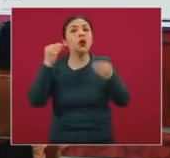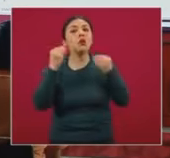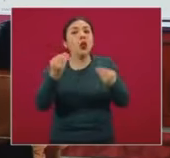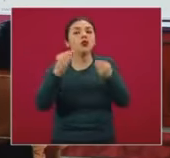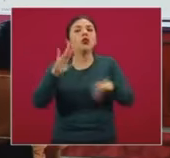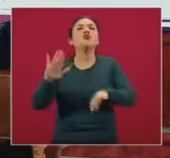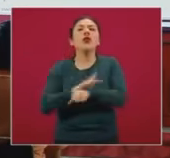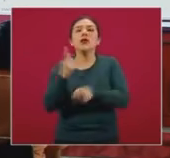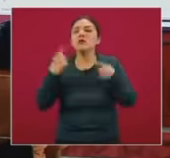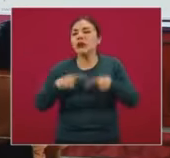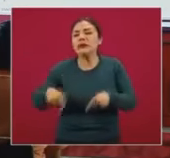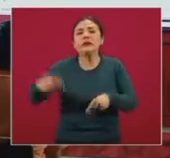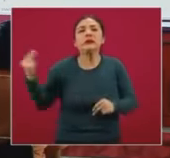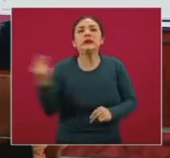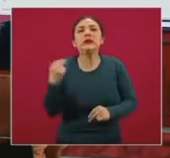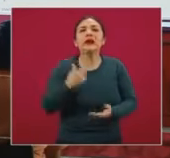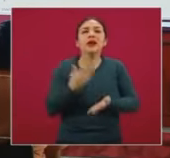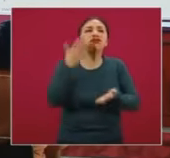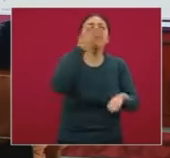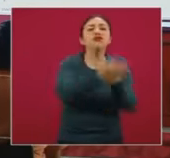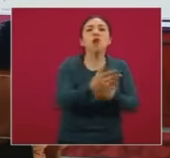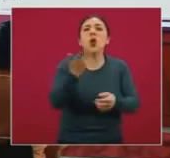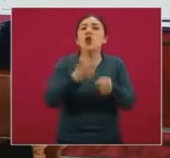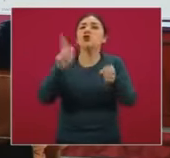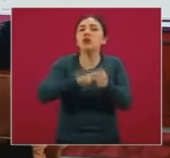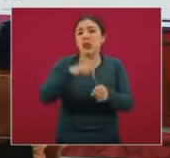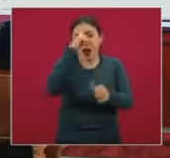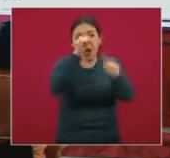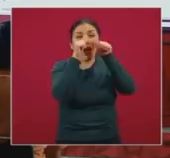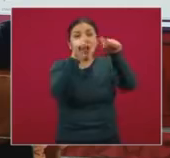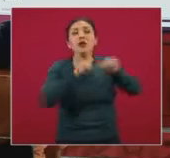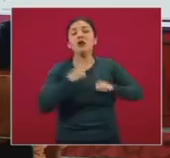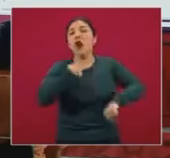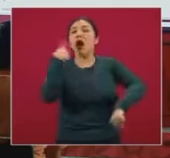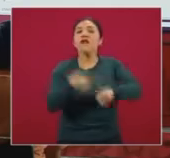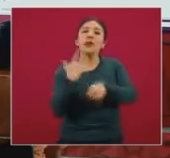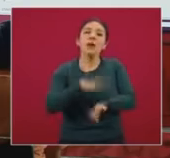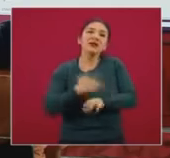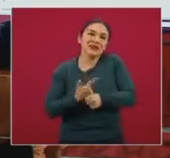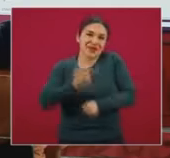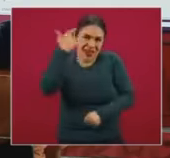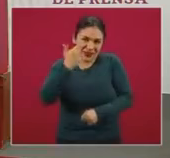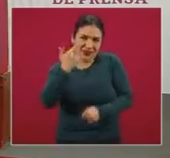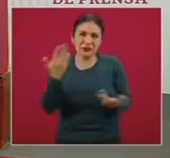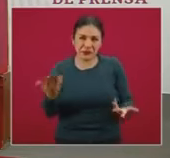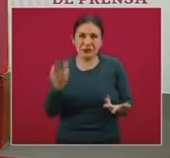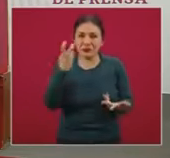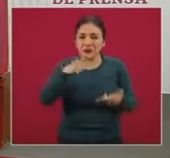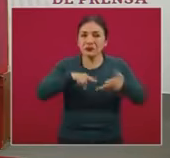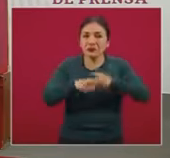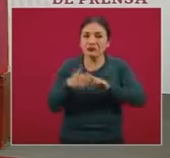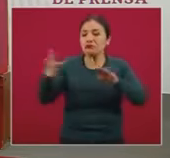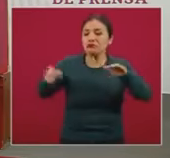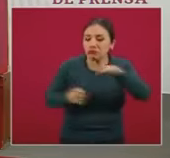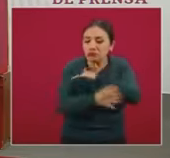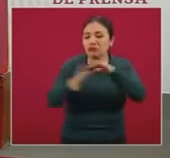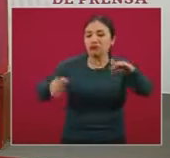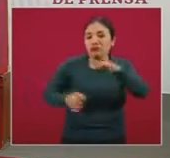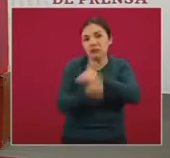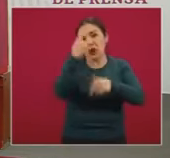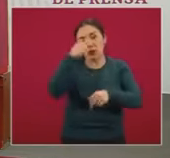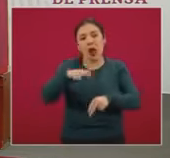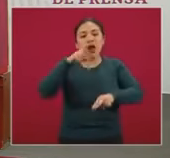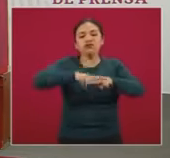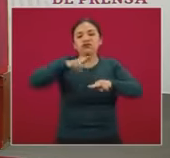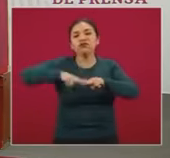estos casos graves demandan atención médica en un segundo o tercer nivel de atención, es decir, un nivel hospitalario, y empiezan entonces a ocupar las